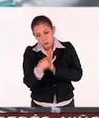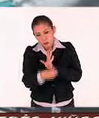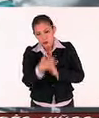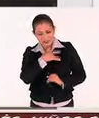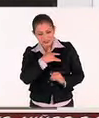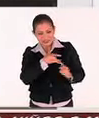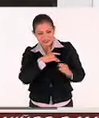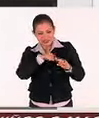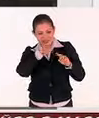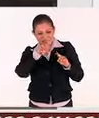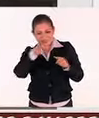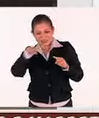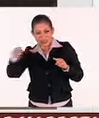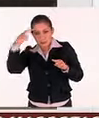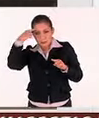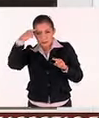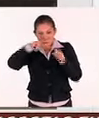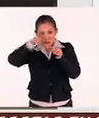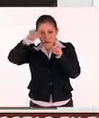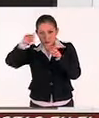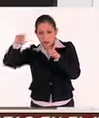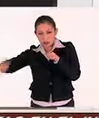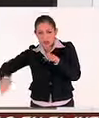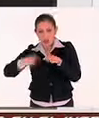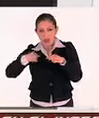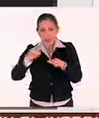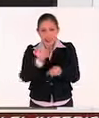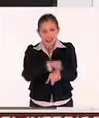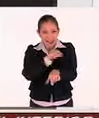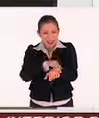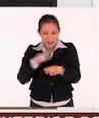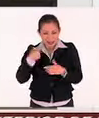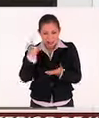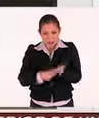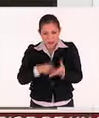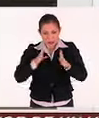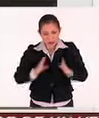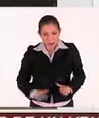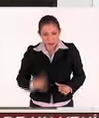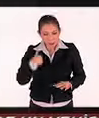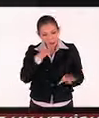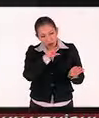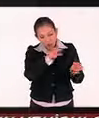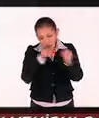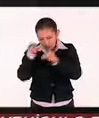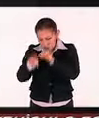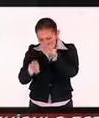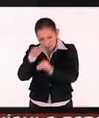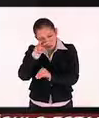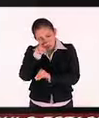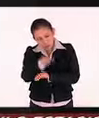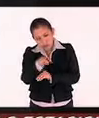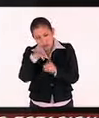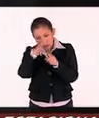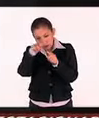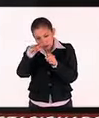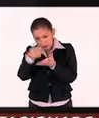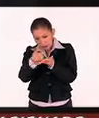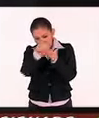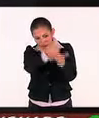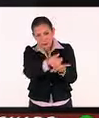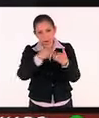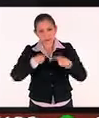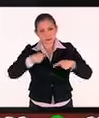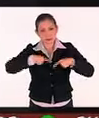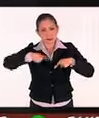producimos, electrocardiográficas, electroencefalográficas, mioeléctricas, procesar estas señales para poder ayudar a las